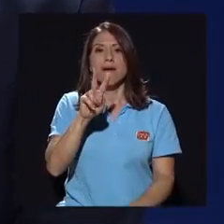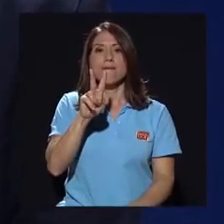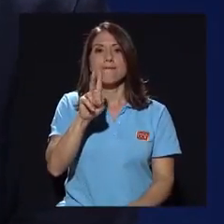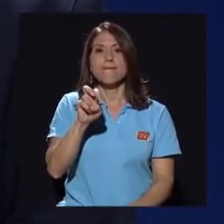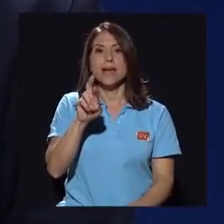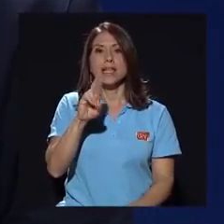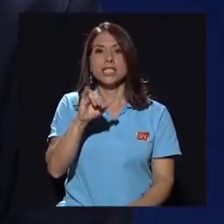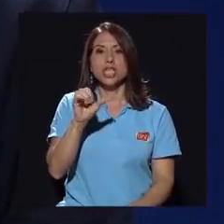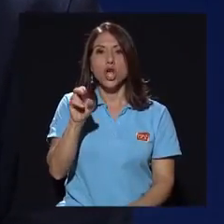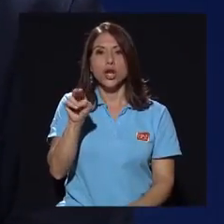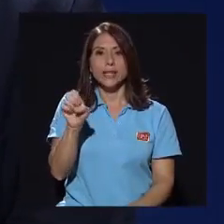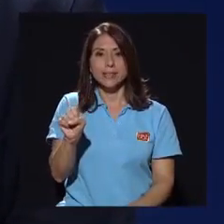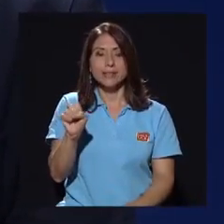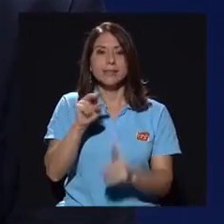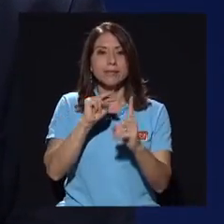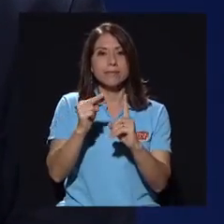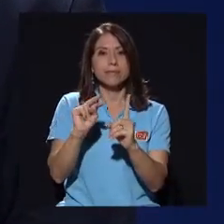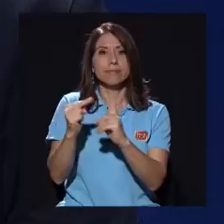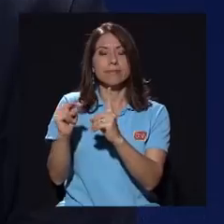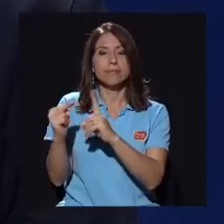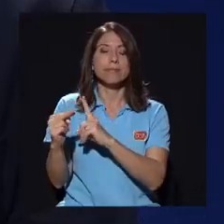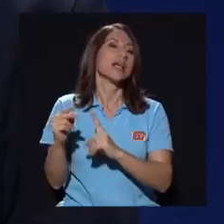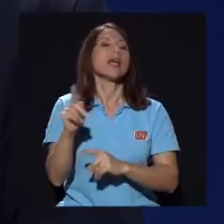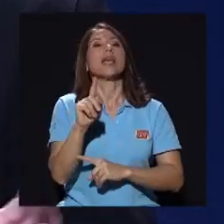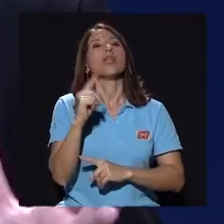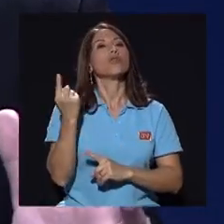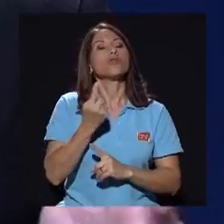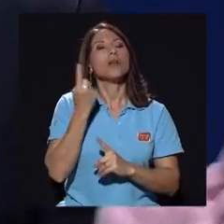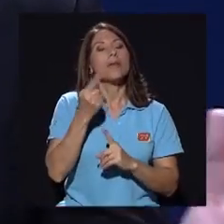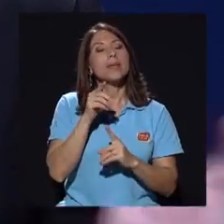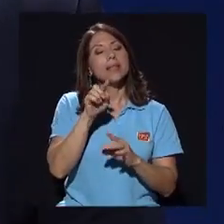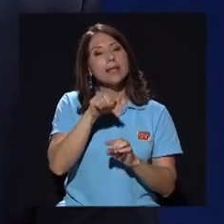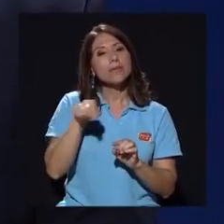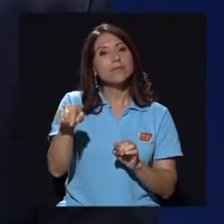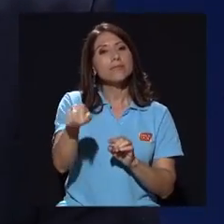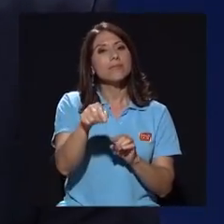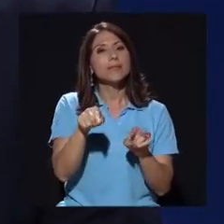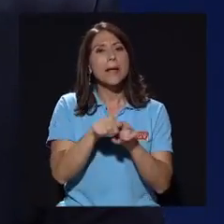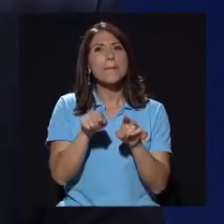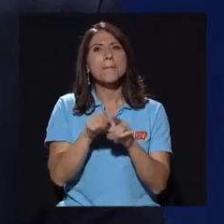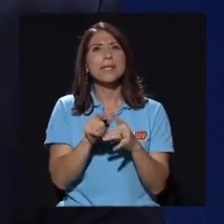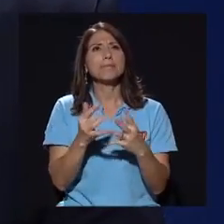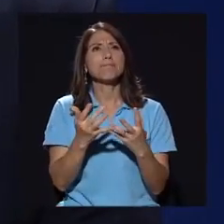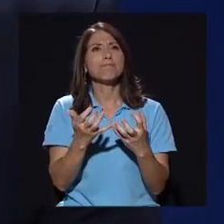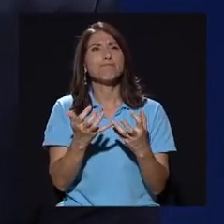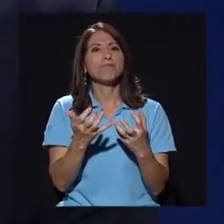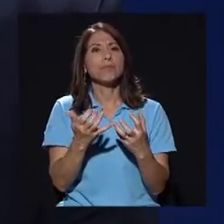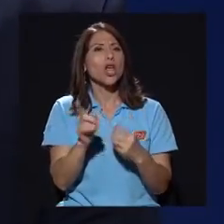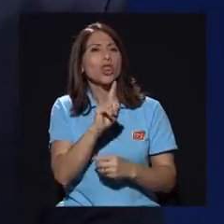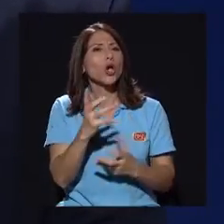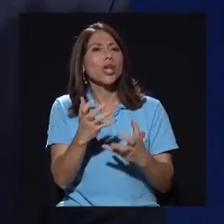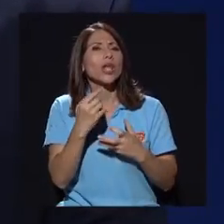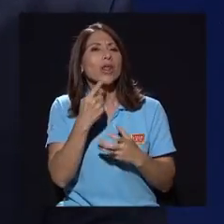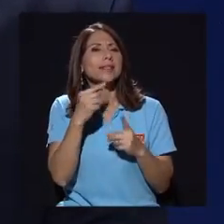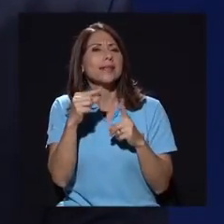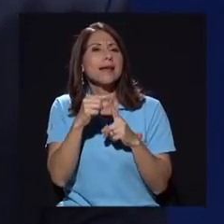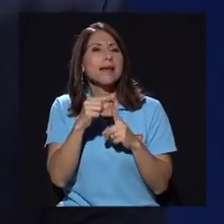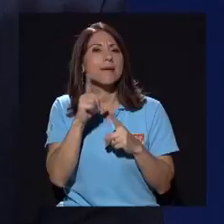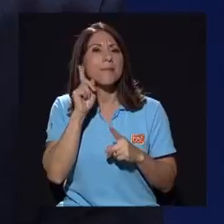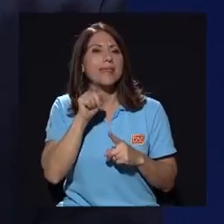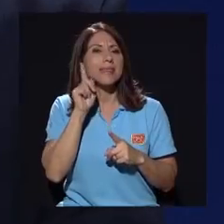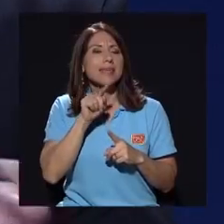versiones, también poder obtener las, no quiero decir mentiras, pero